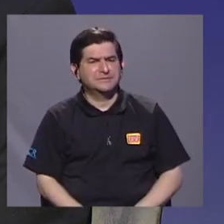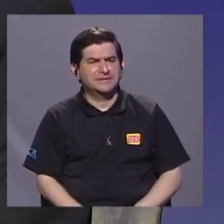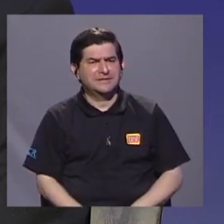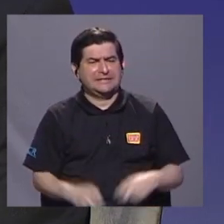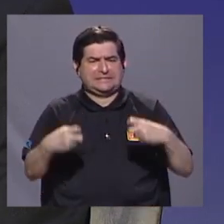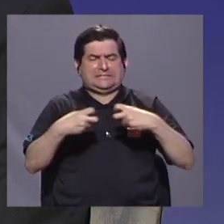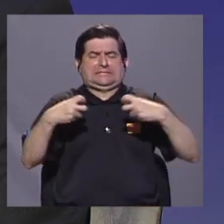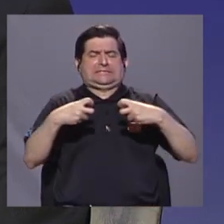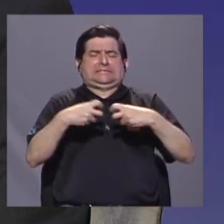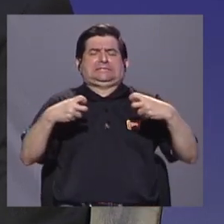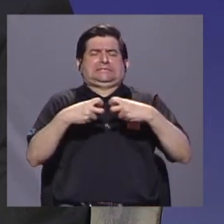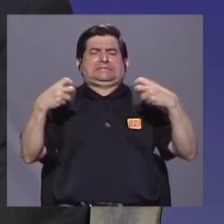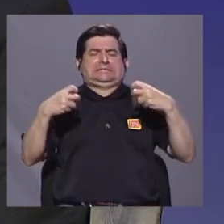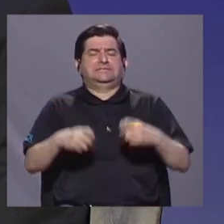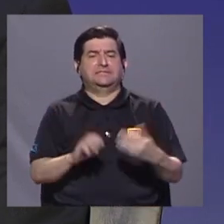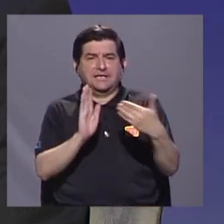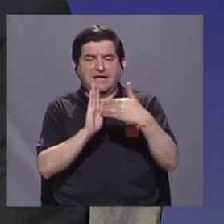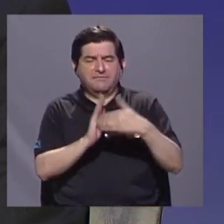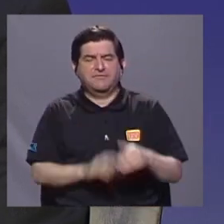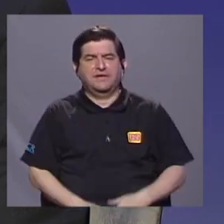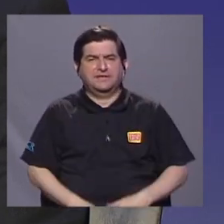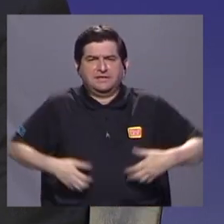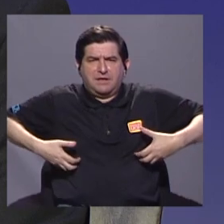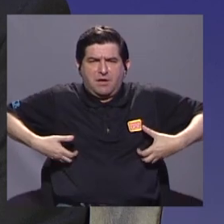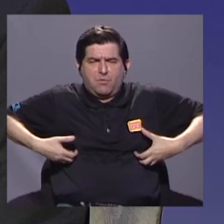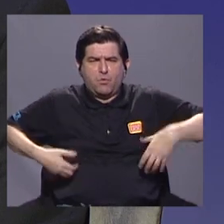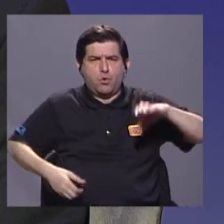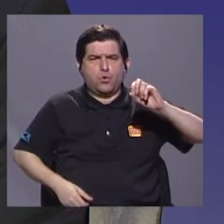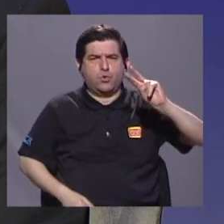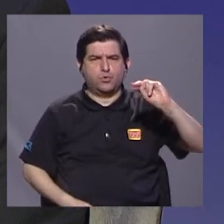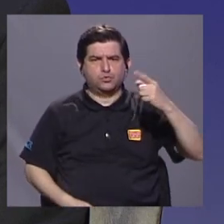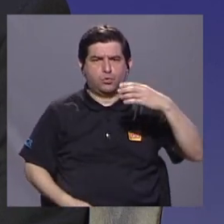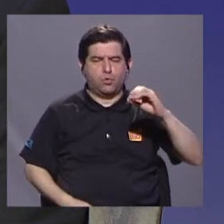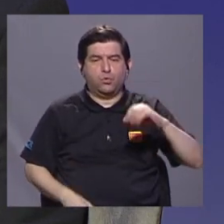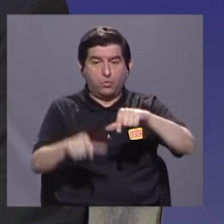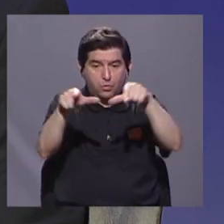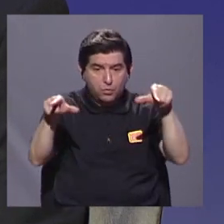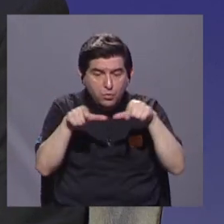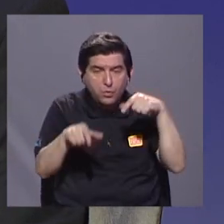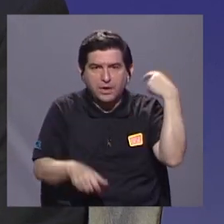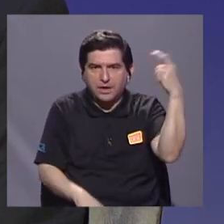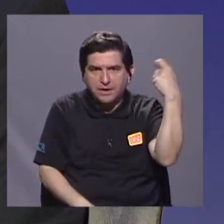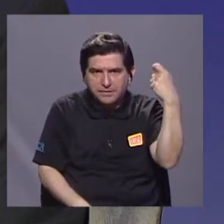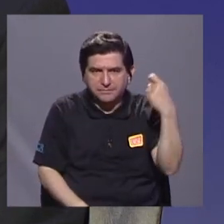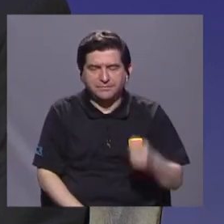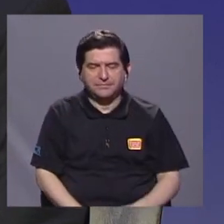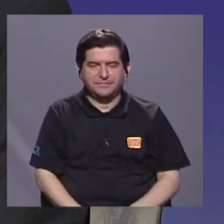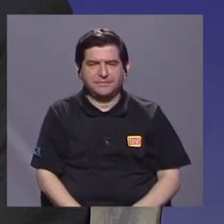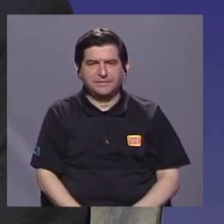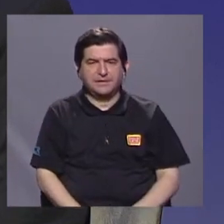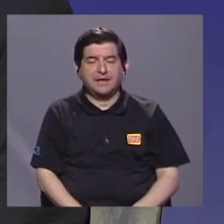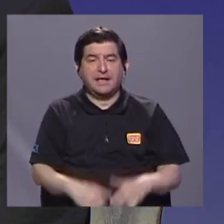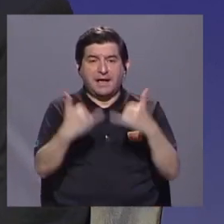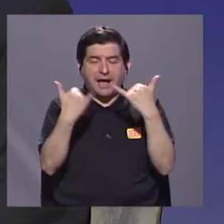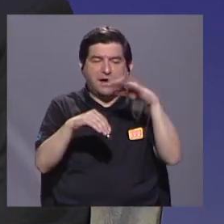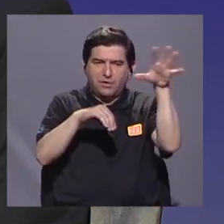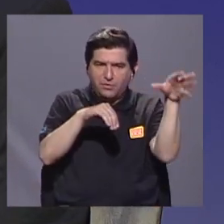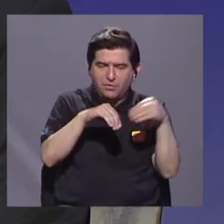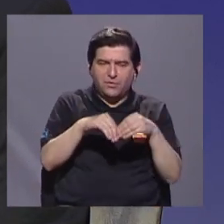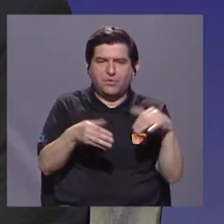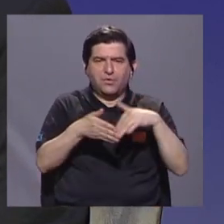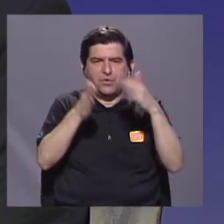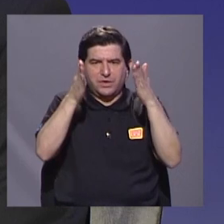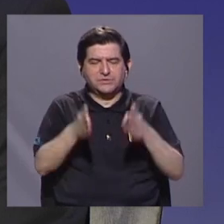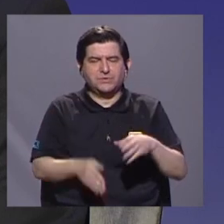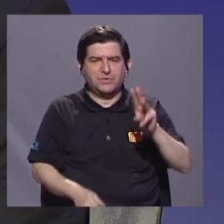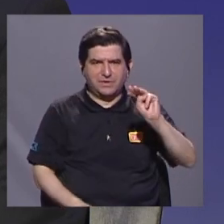electrocución de monos Congo en Guanacaste. En este segmento se nos une la estudiante